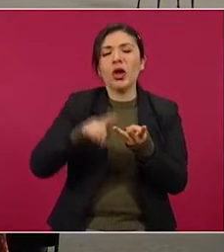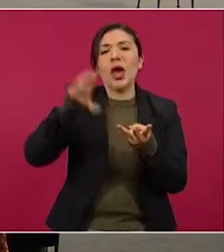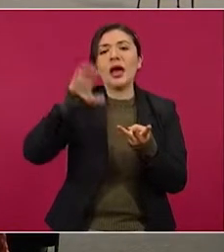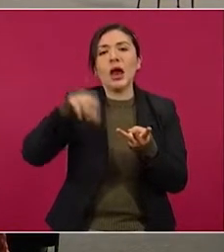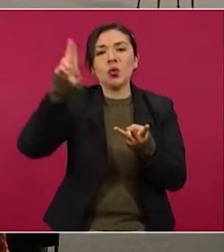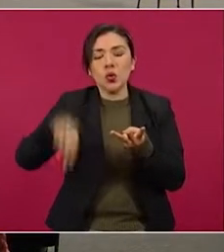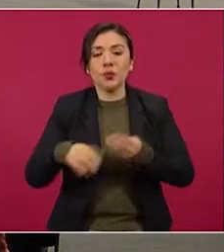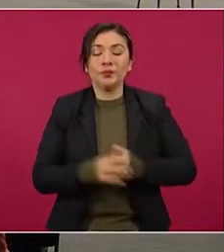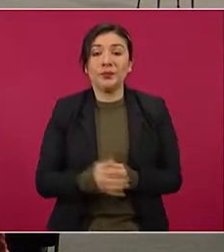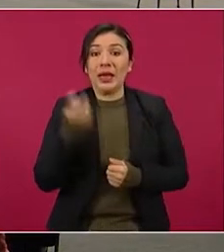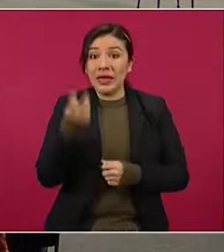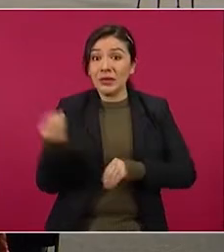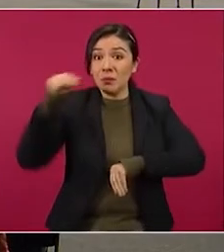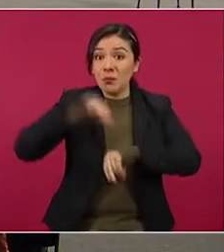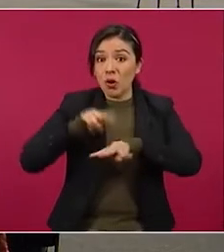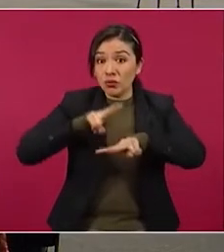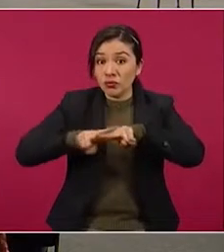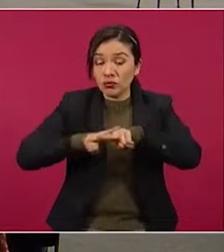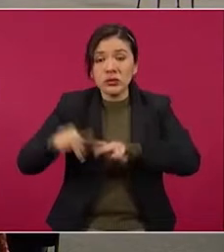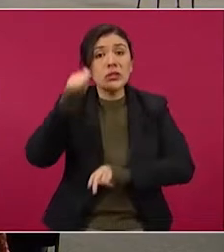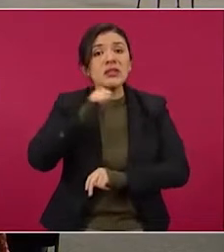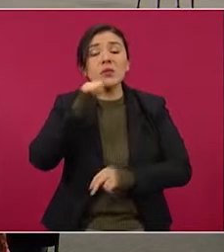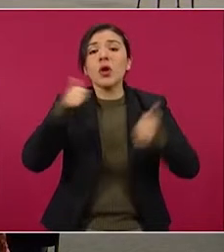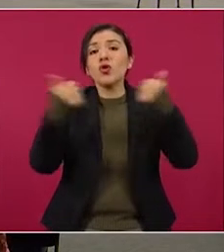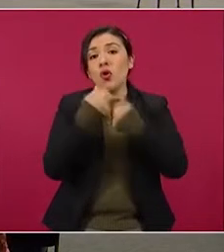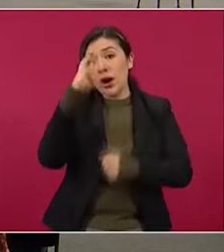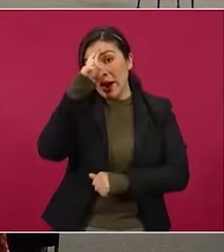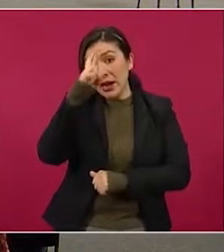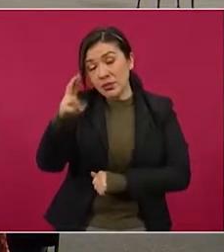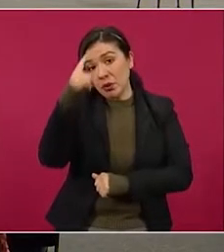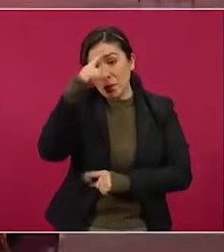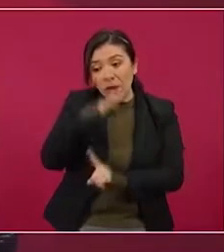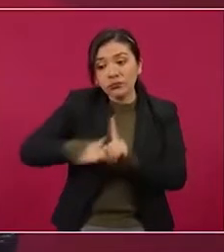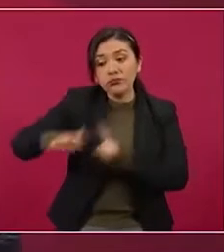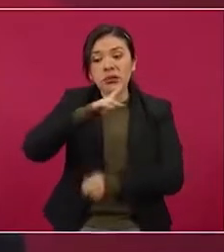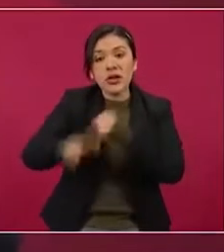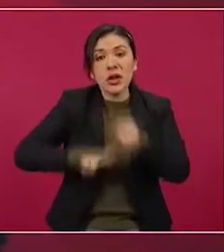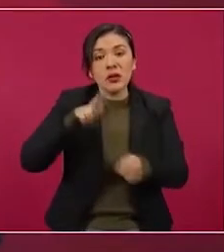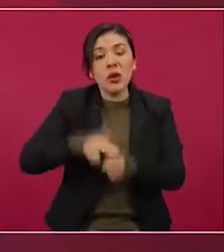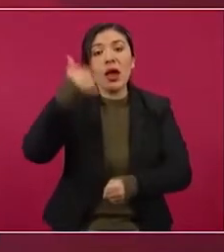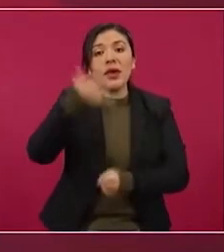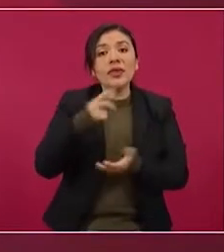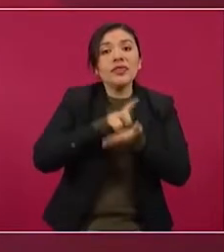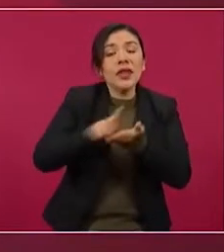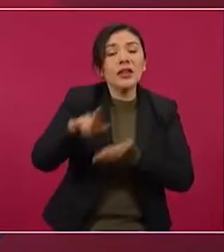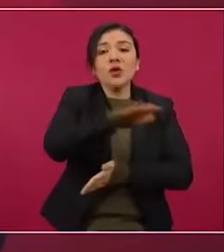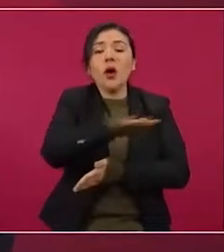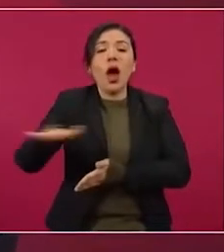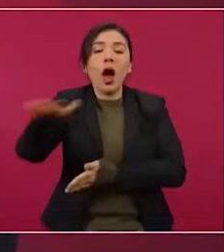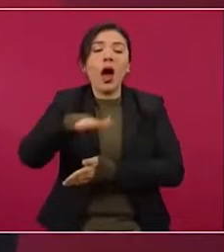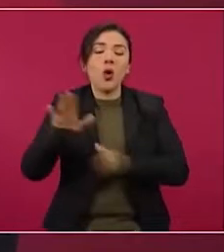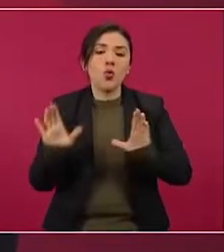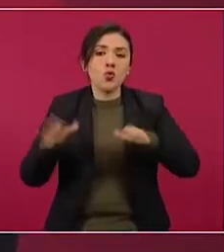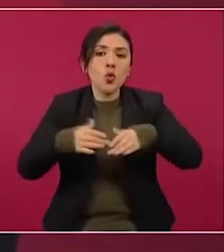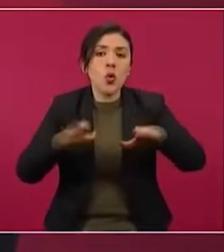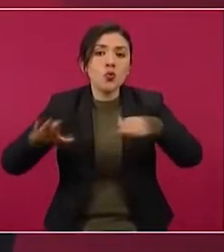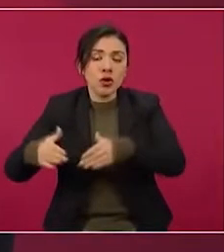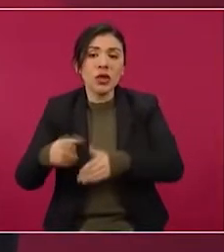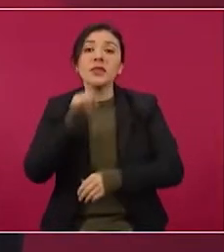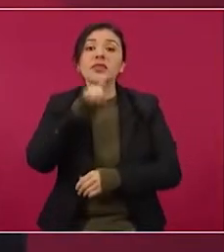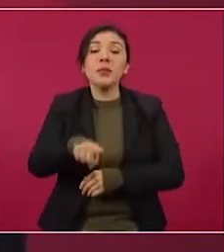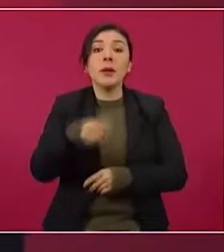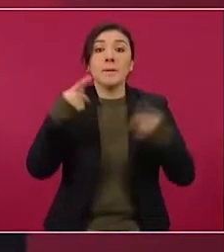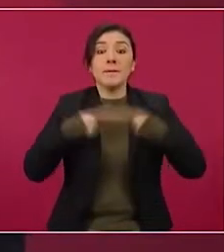construcción del Tren Maya se hace respetando el medio ambiente y los derechos de las comunidades, así como los